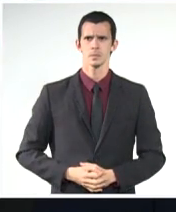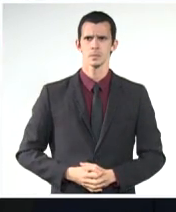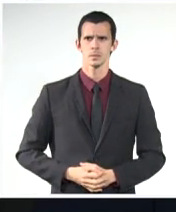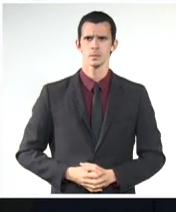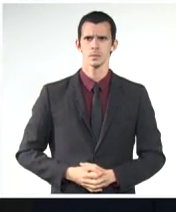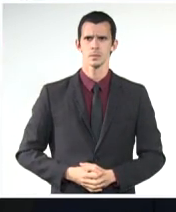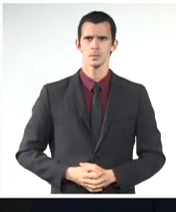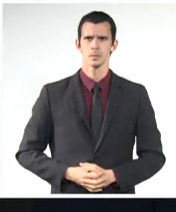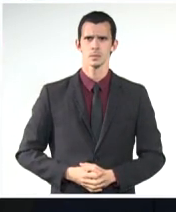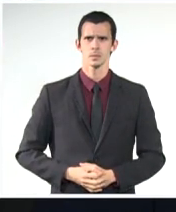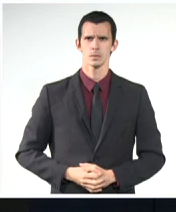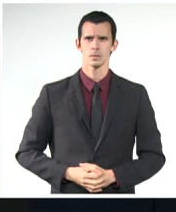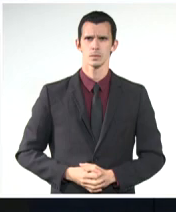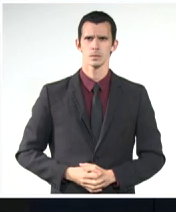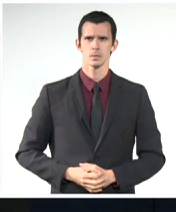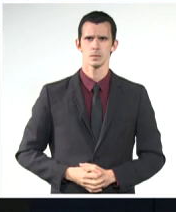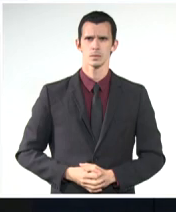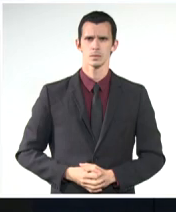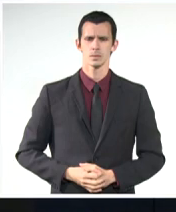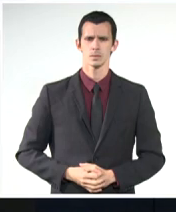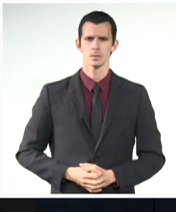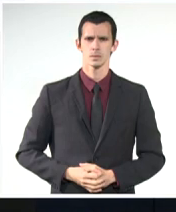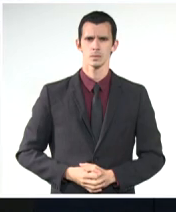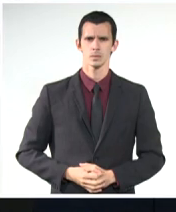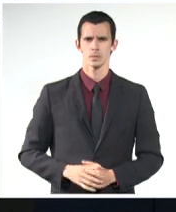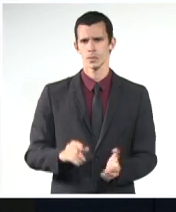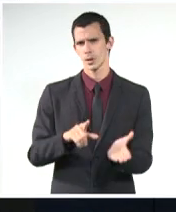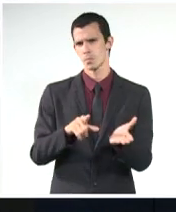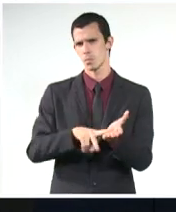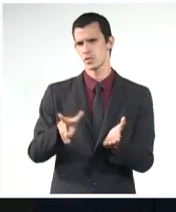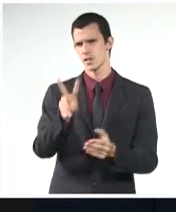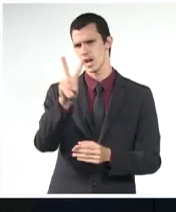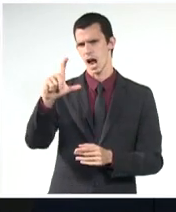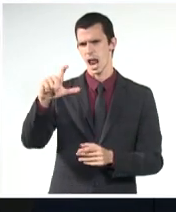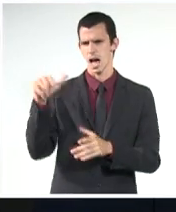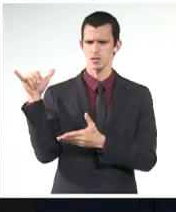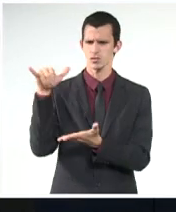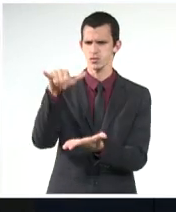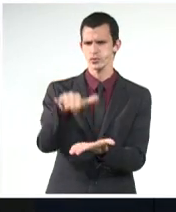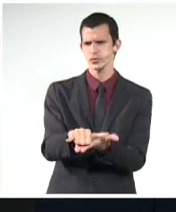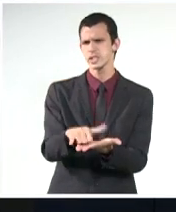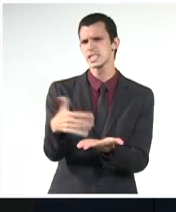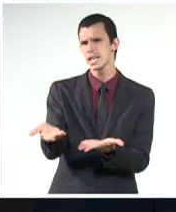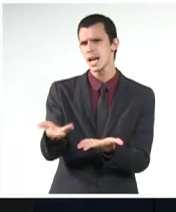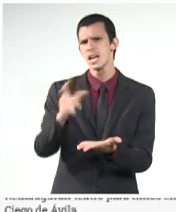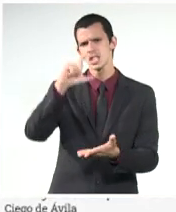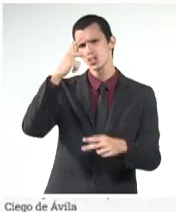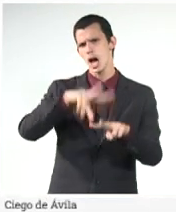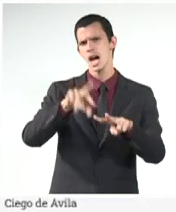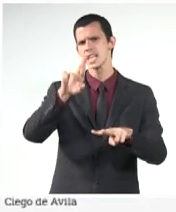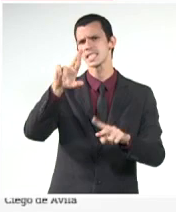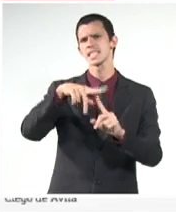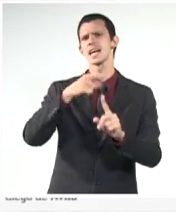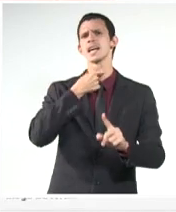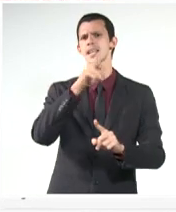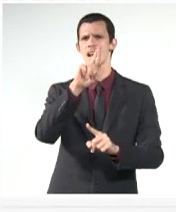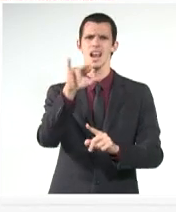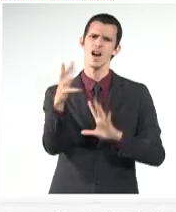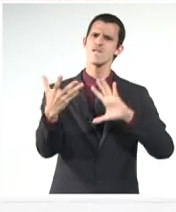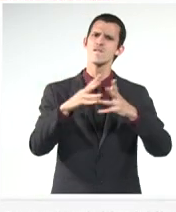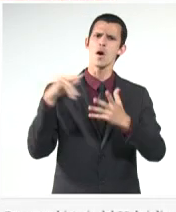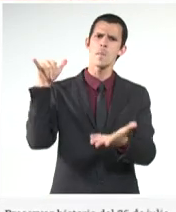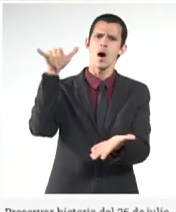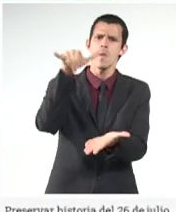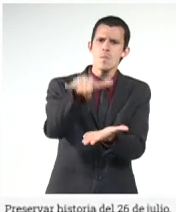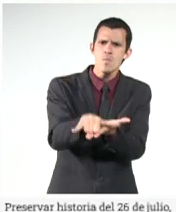Y este domingo arribó a Cuba por la provincia de Villaclara el vuelo charter promocional número 514. Identificado con el nombre